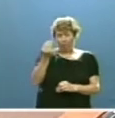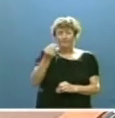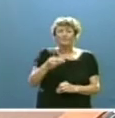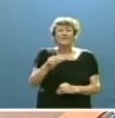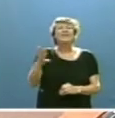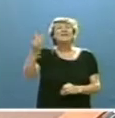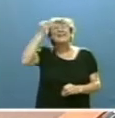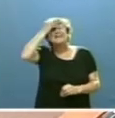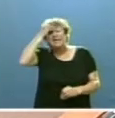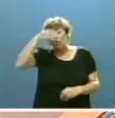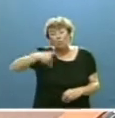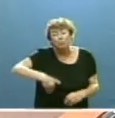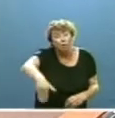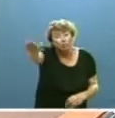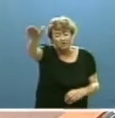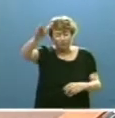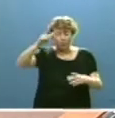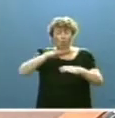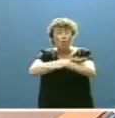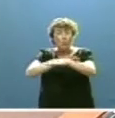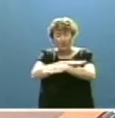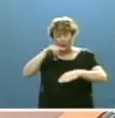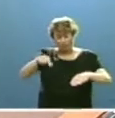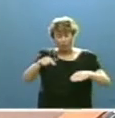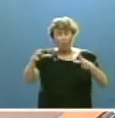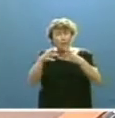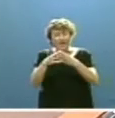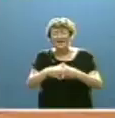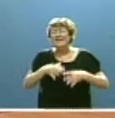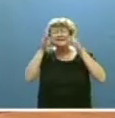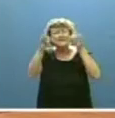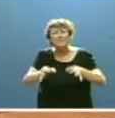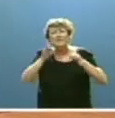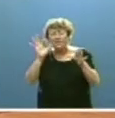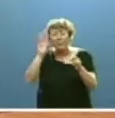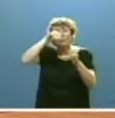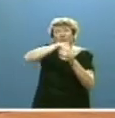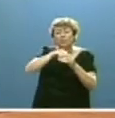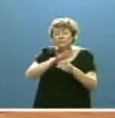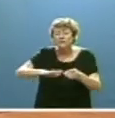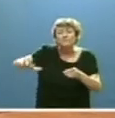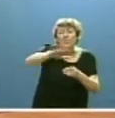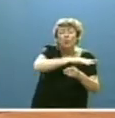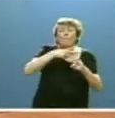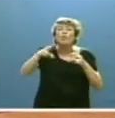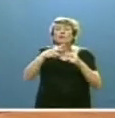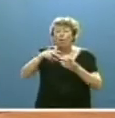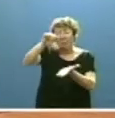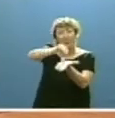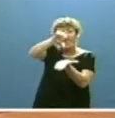Quiero que el próximo gobierno de la comunidad se mantenga siempre dentro del espacio político de la centralidad y la moderación,